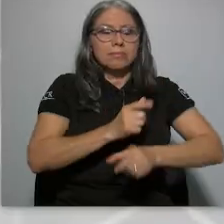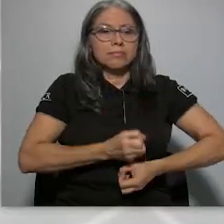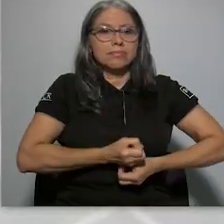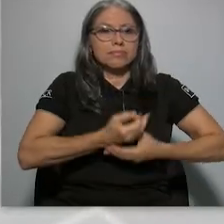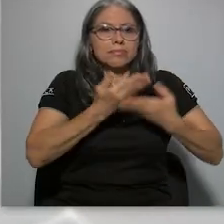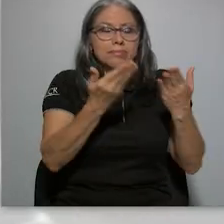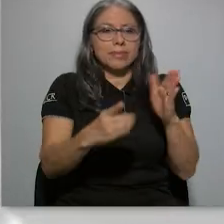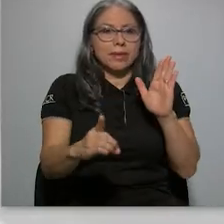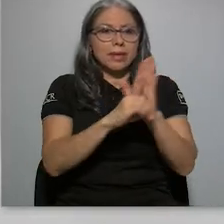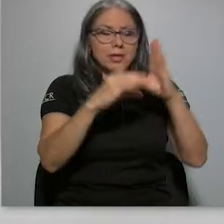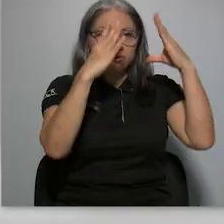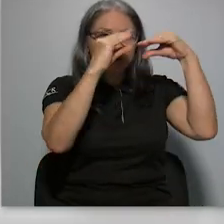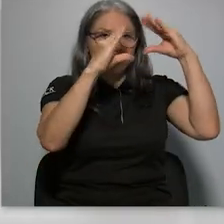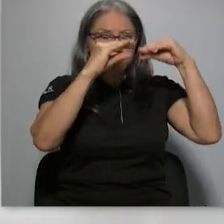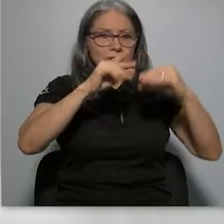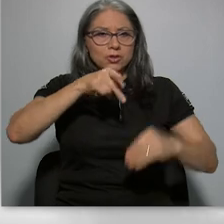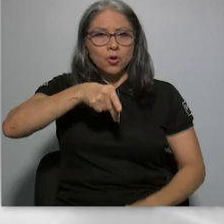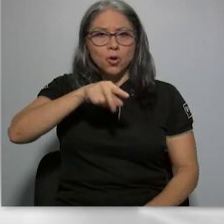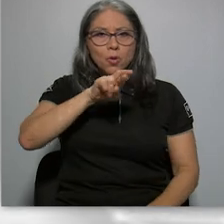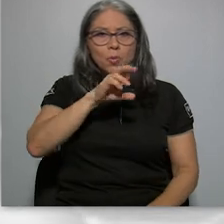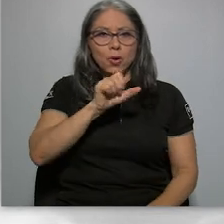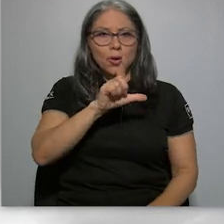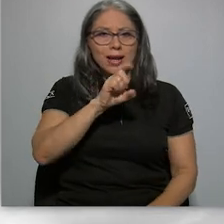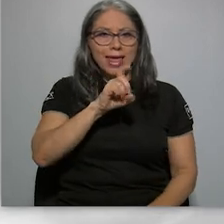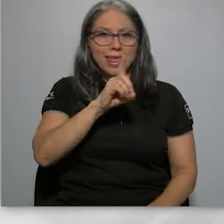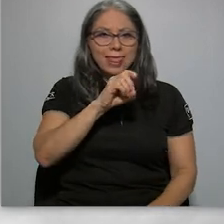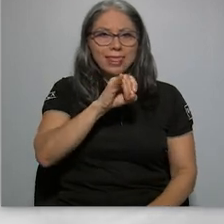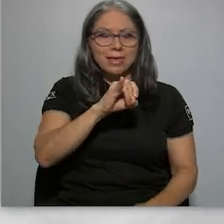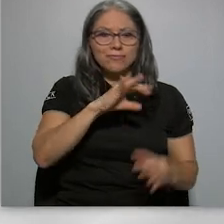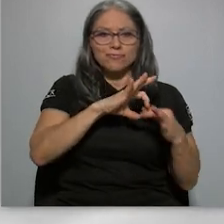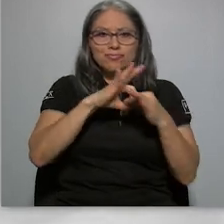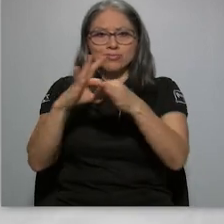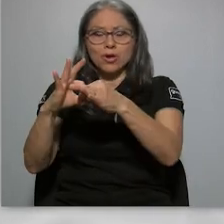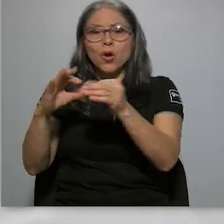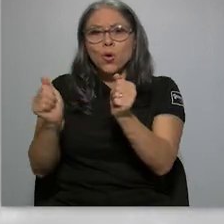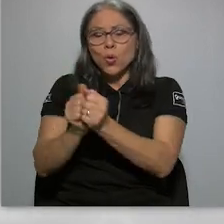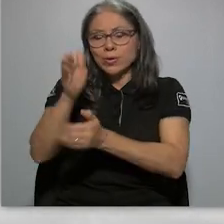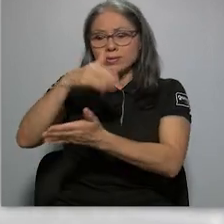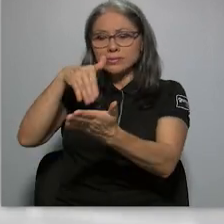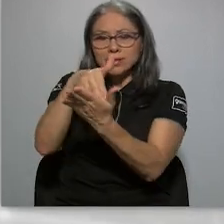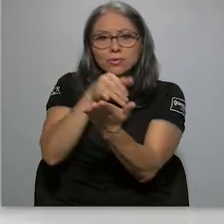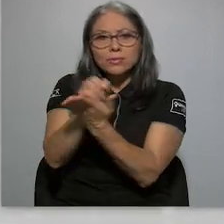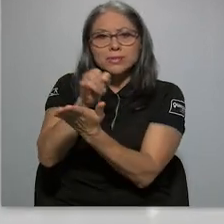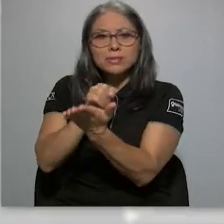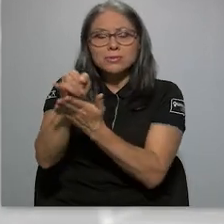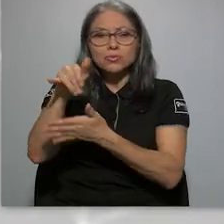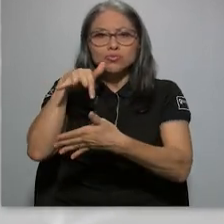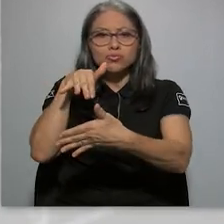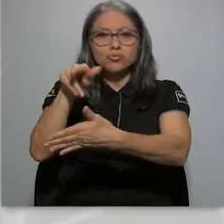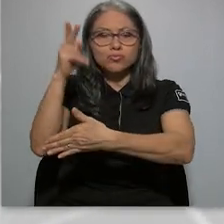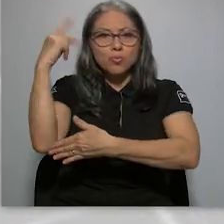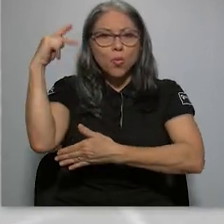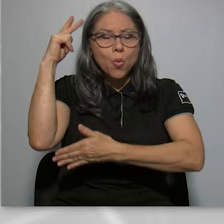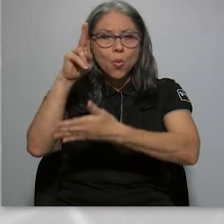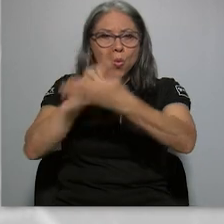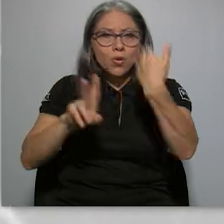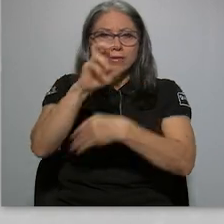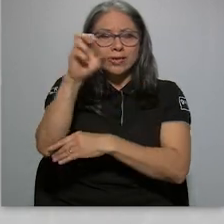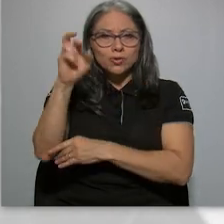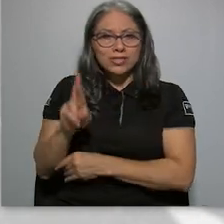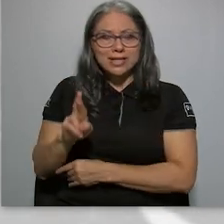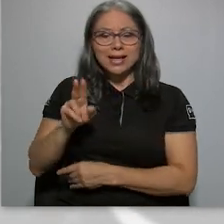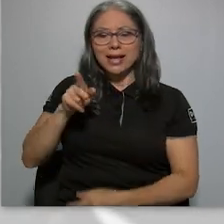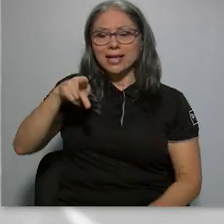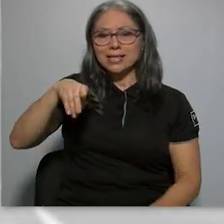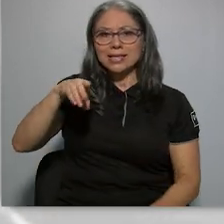de Libertad de Expresión y Derecho a la Información, Proledi, con el Centro de Investigación y Estudios Políticos de la Universidad de